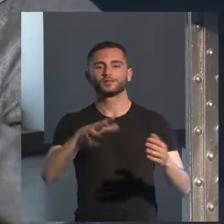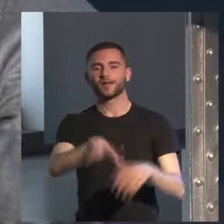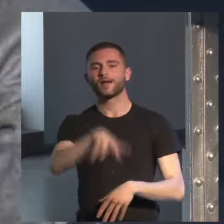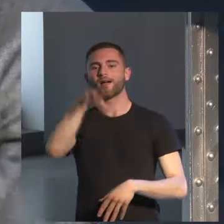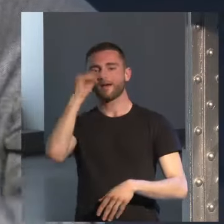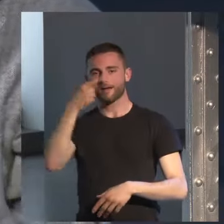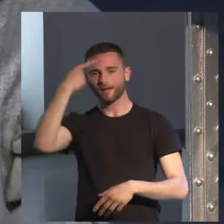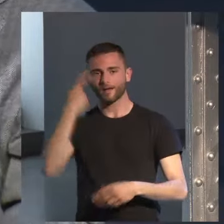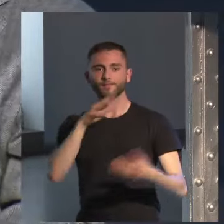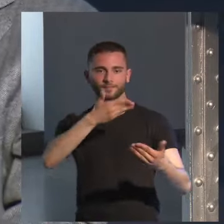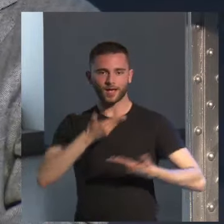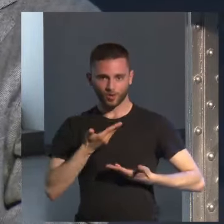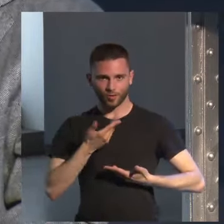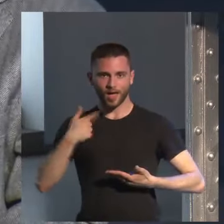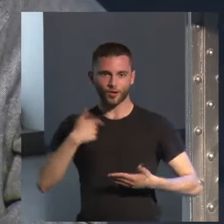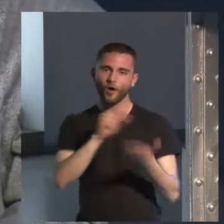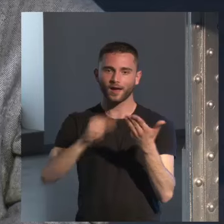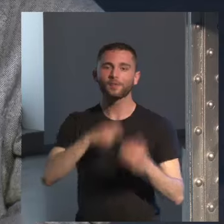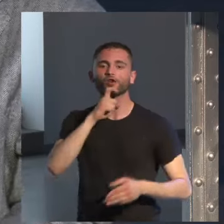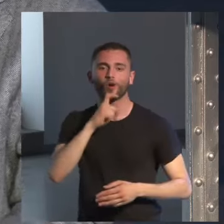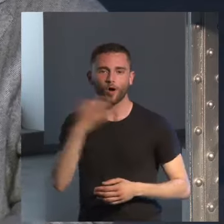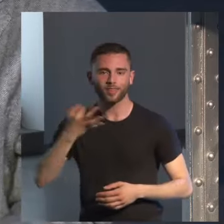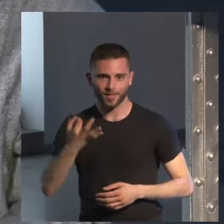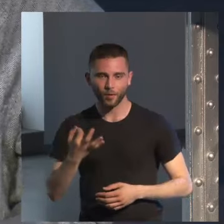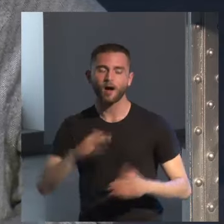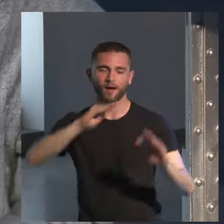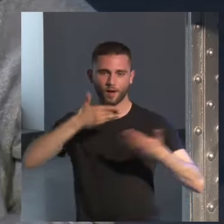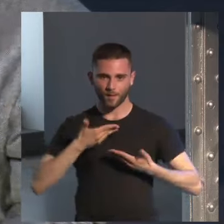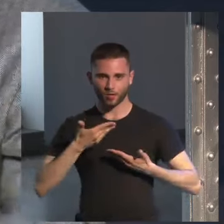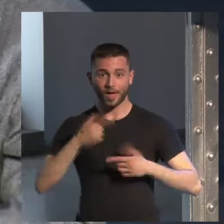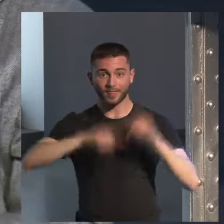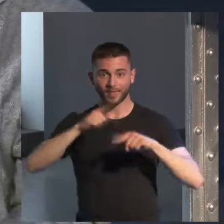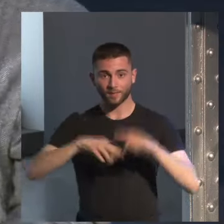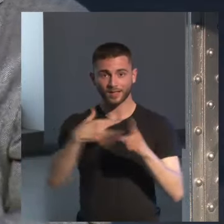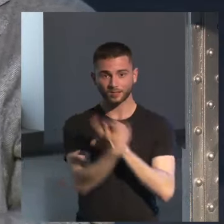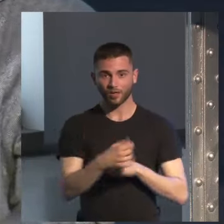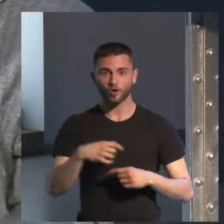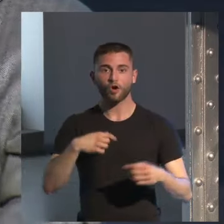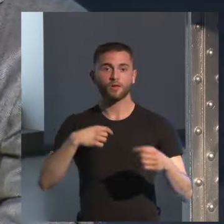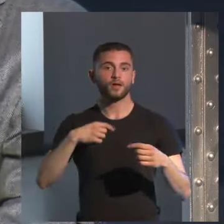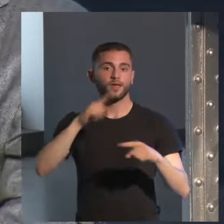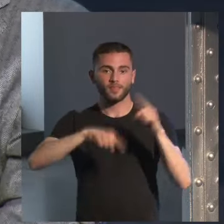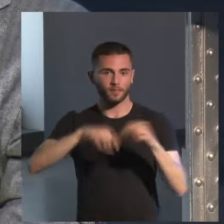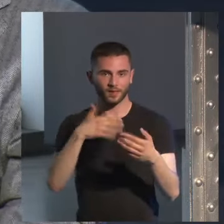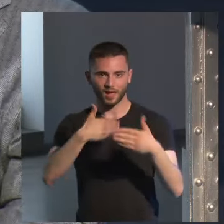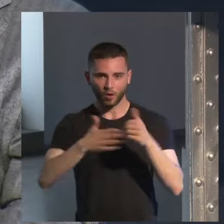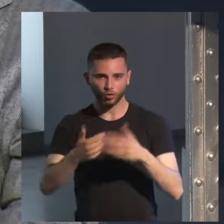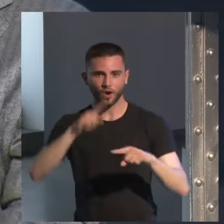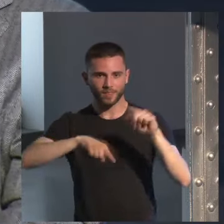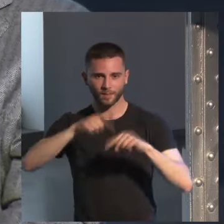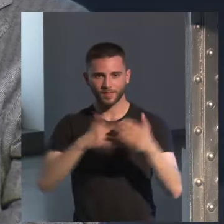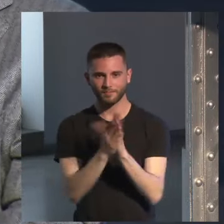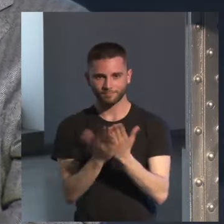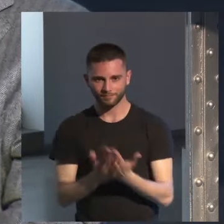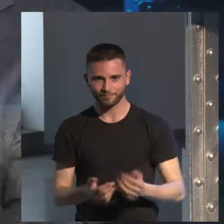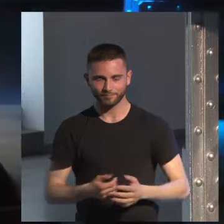entender mejor cómo debo escribir yo creo que sí que depende del momento y depende del autor y depende de la obra ya sé que no se